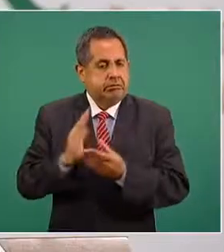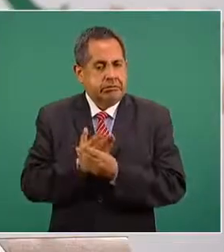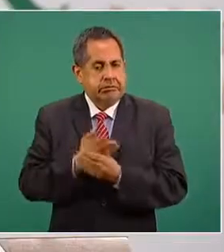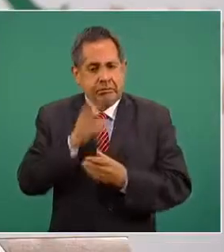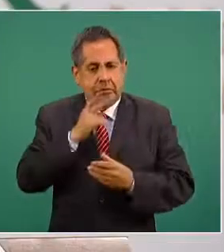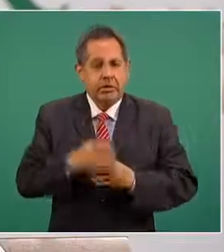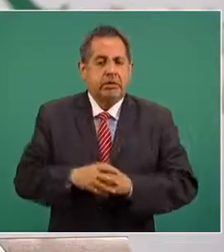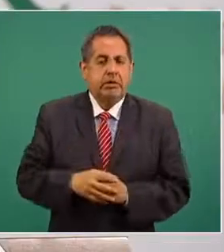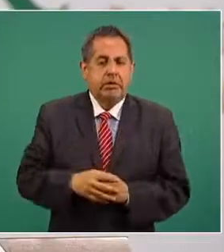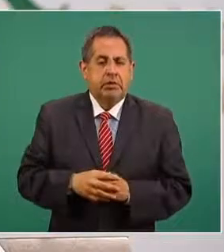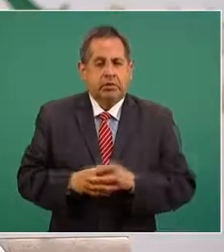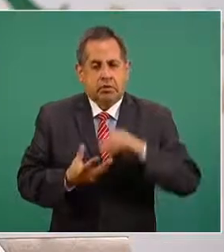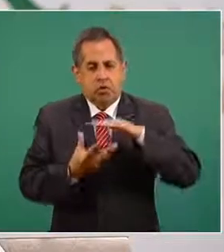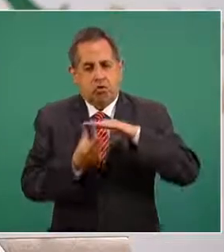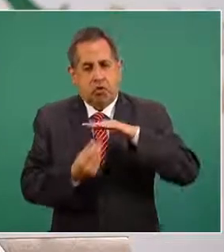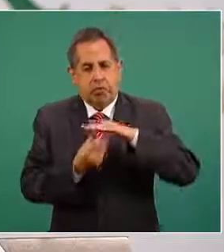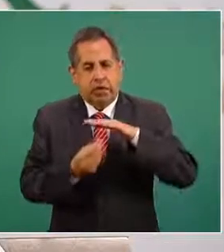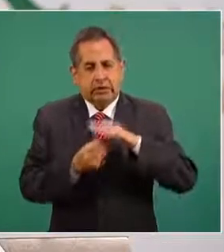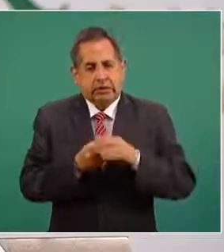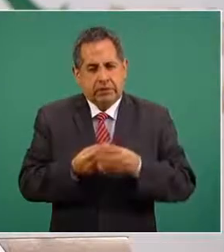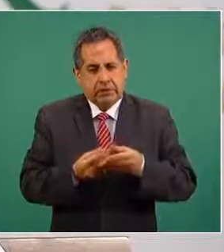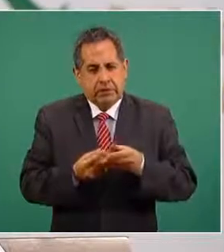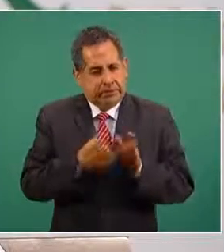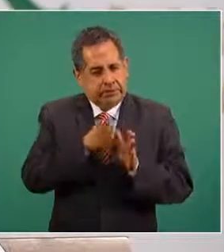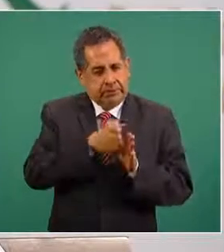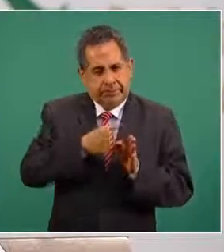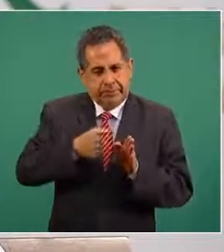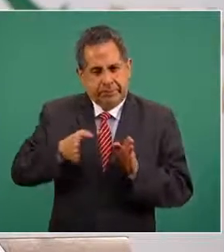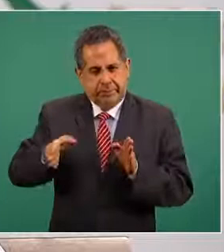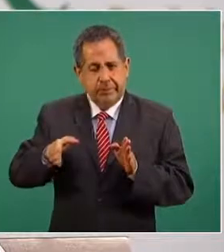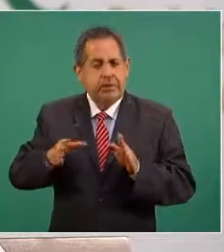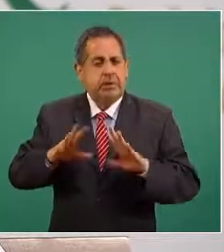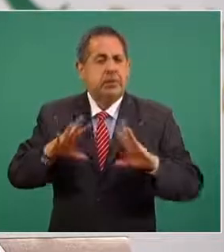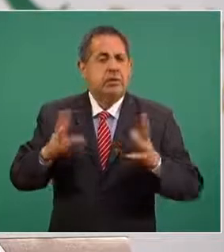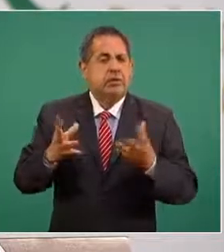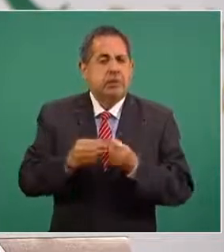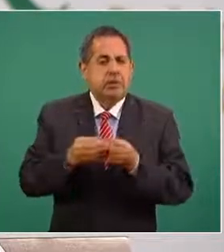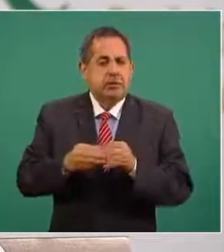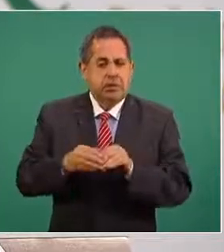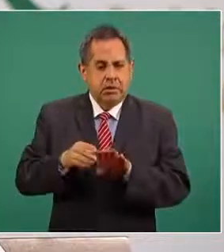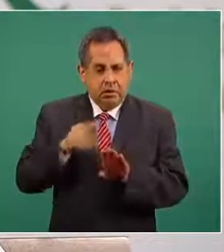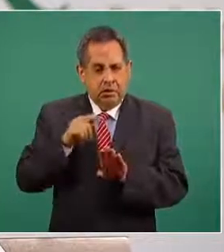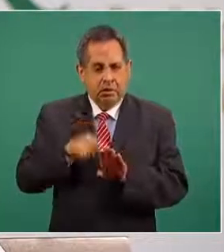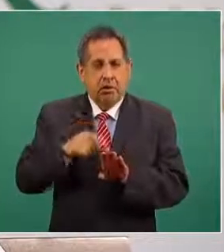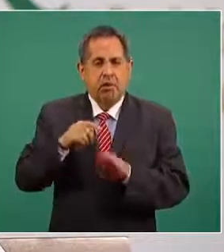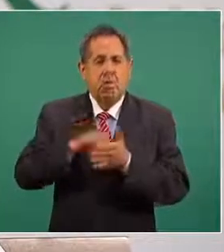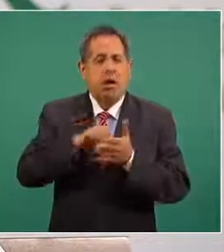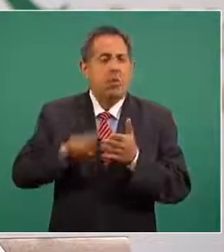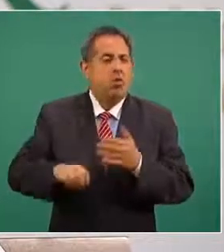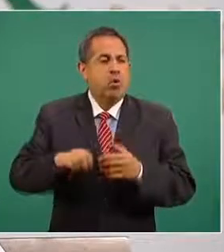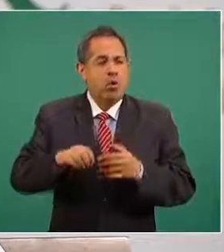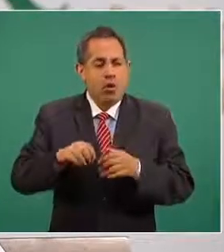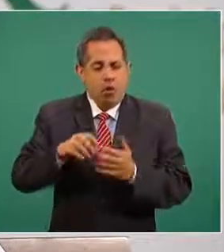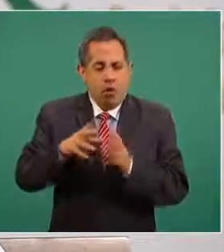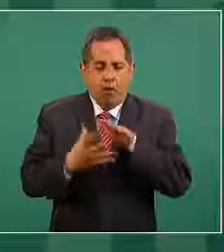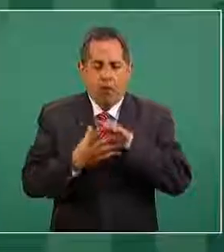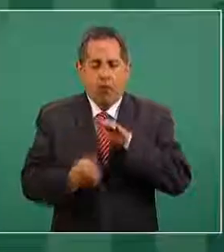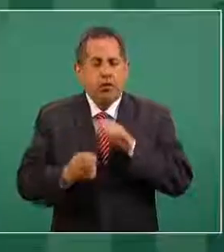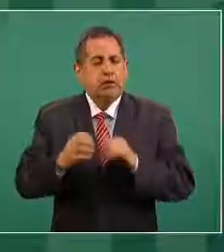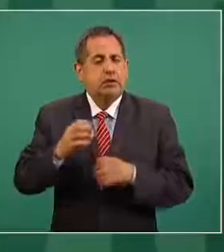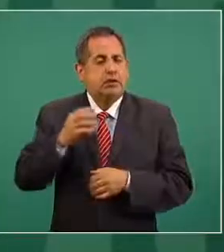que son copias fotostáticas de las carátulas de celulares con llamadas, con intercambio.